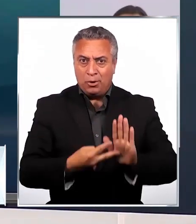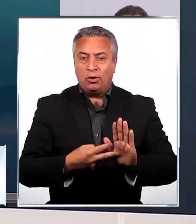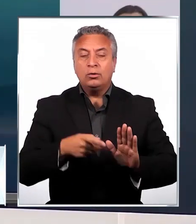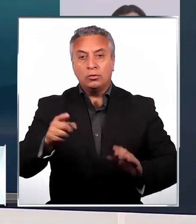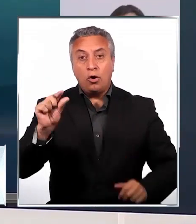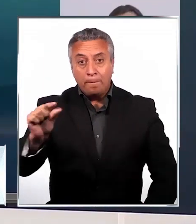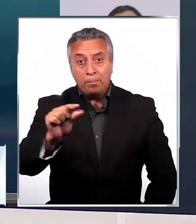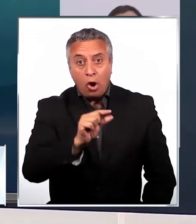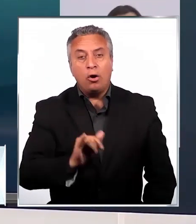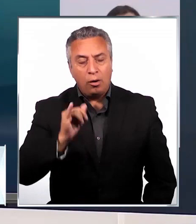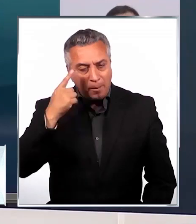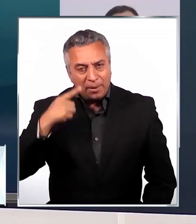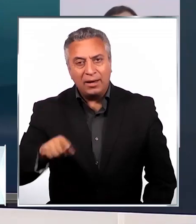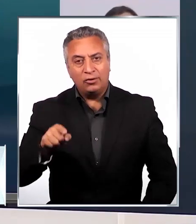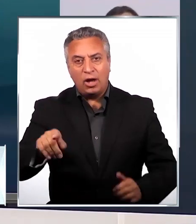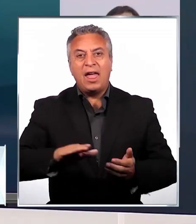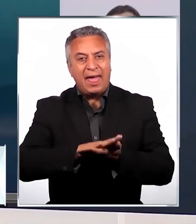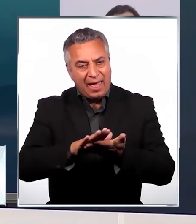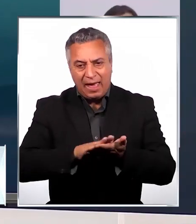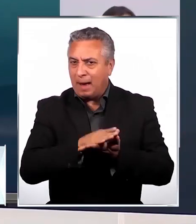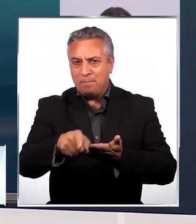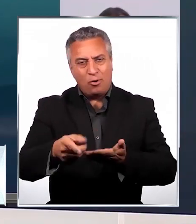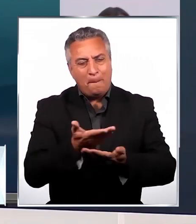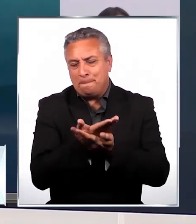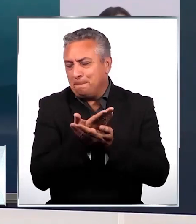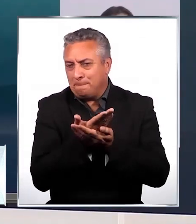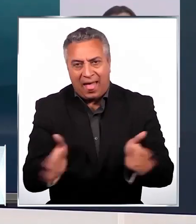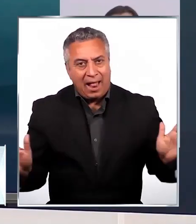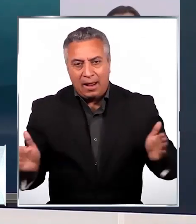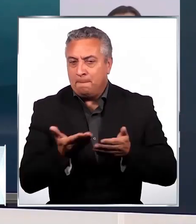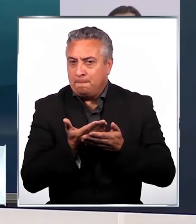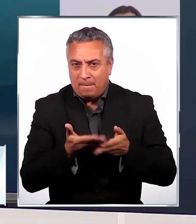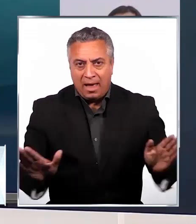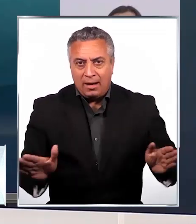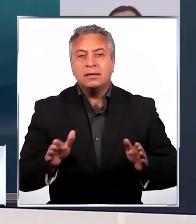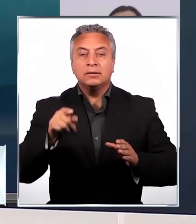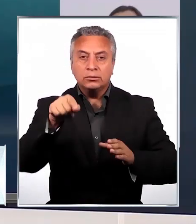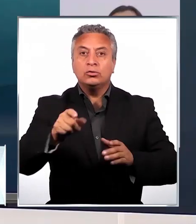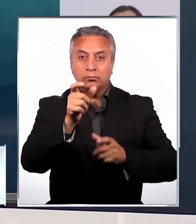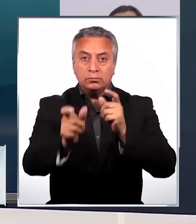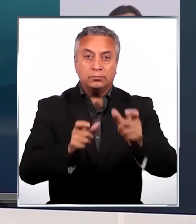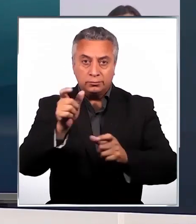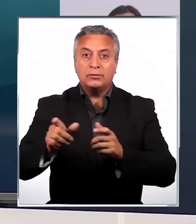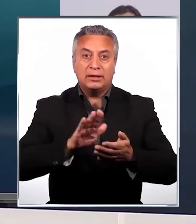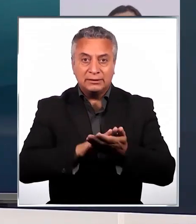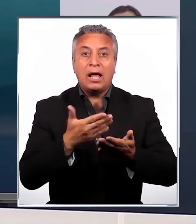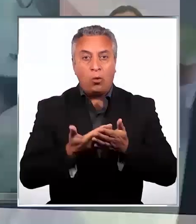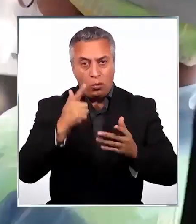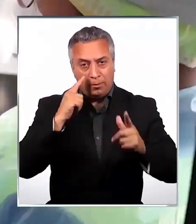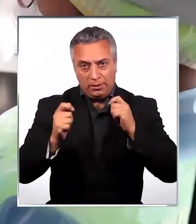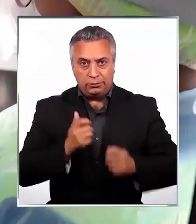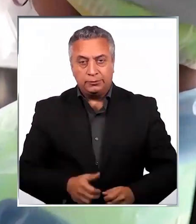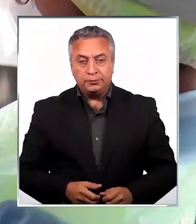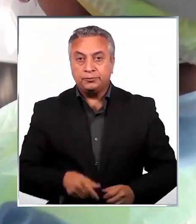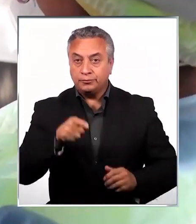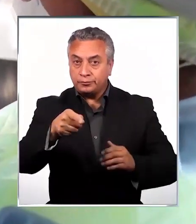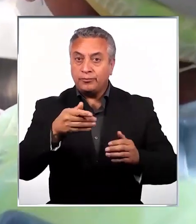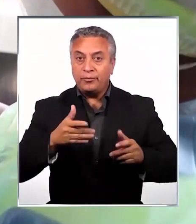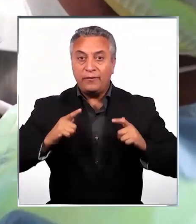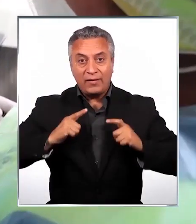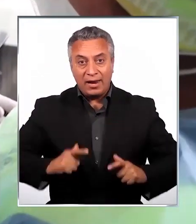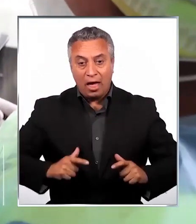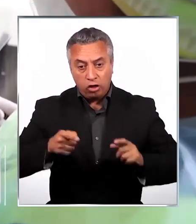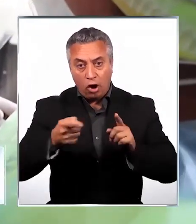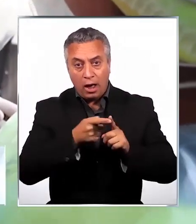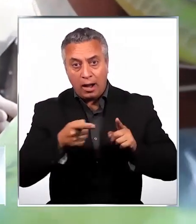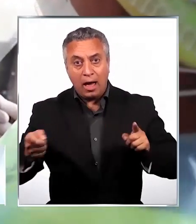sí, son pocos. Pero estos ejemplos son dramáticos porque obviamente ponen en riesgo la salud de muchas personas. Durante el feriado largo